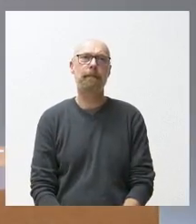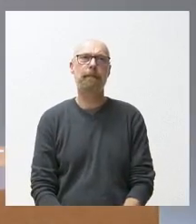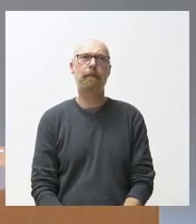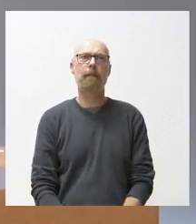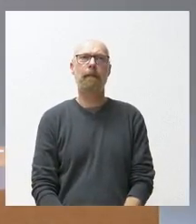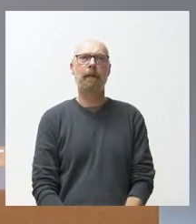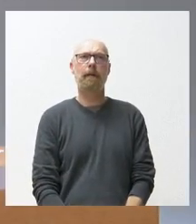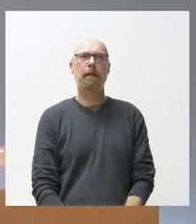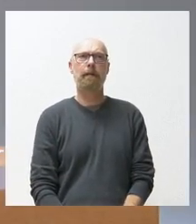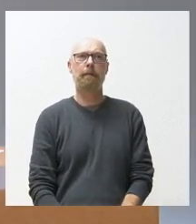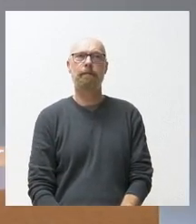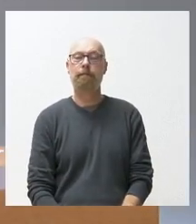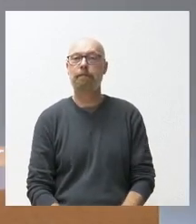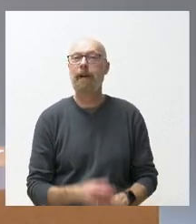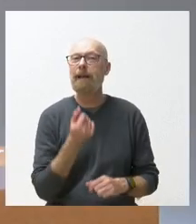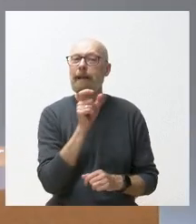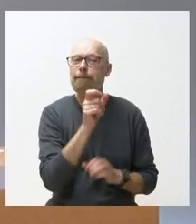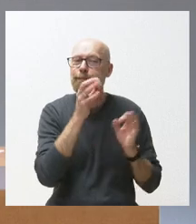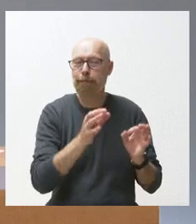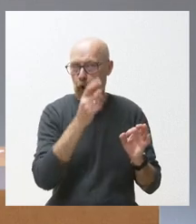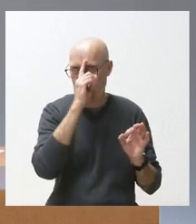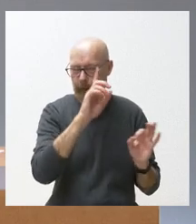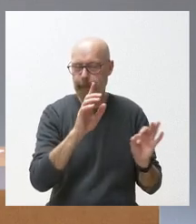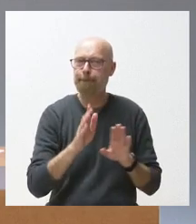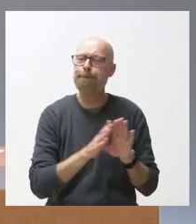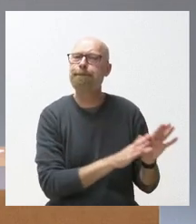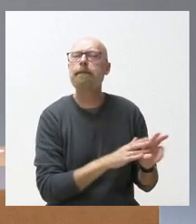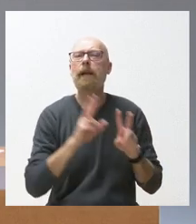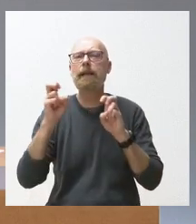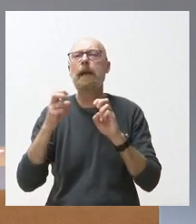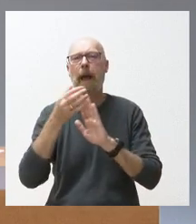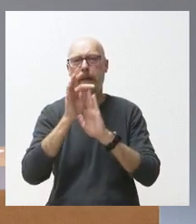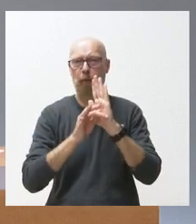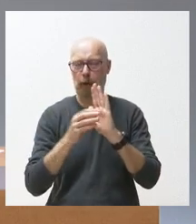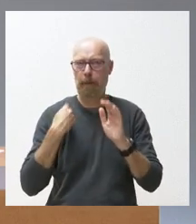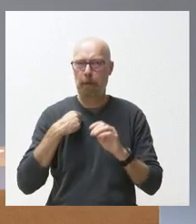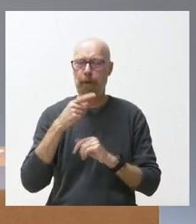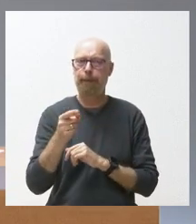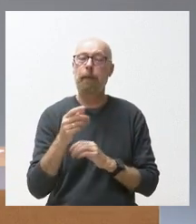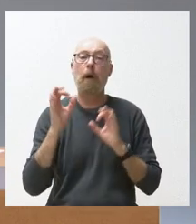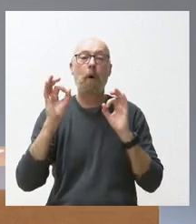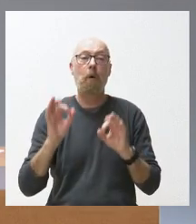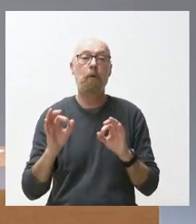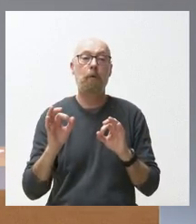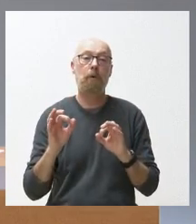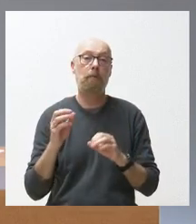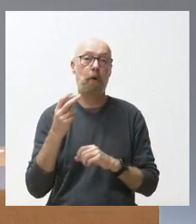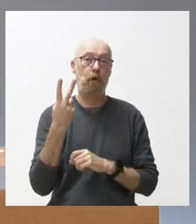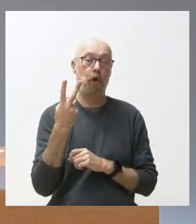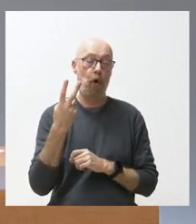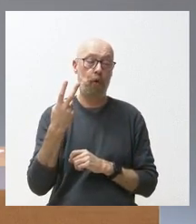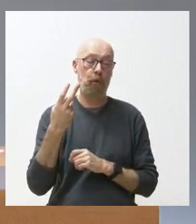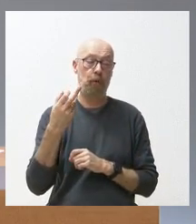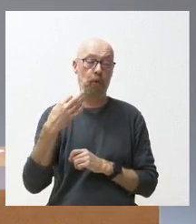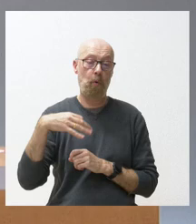Pero no la recuerdo exactamente Volviendo al presupuesto precisamente los dos únicos que por la vía de